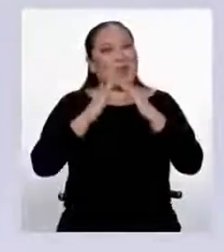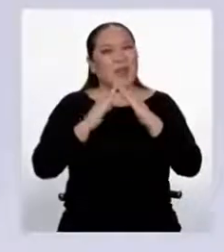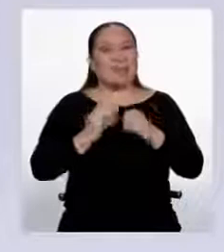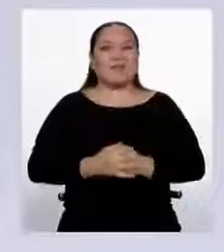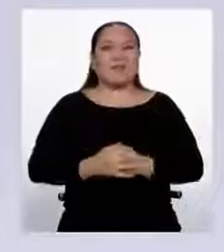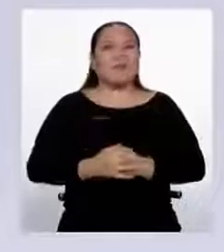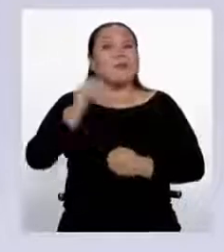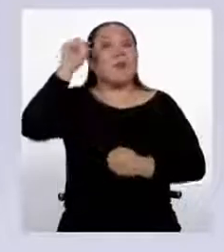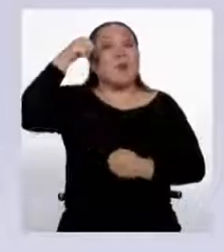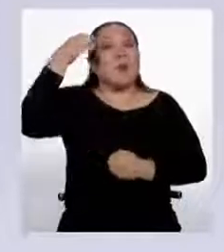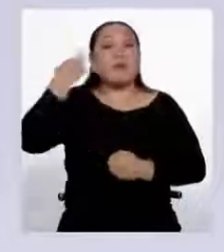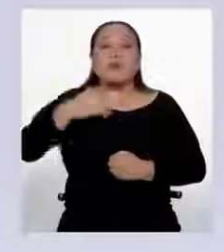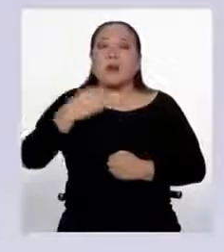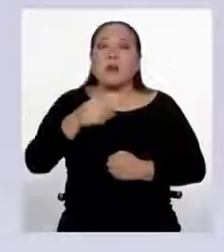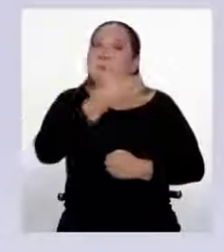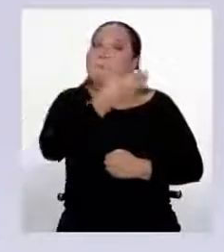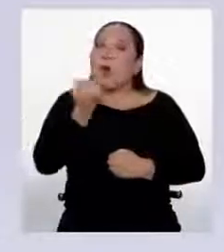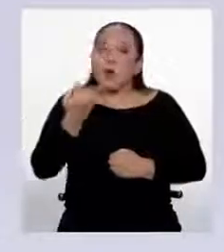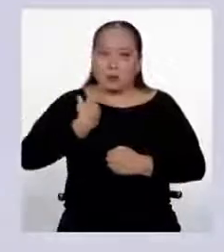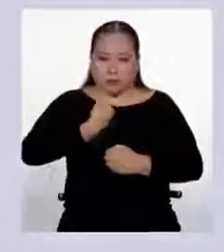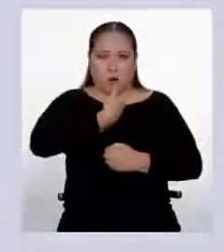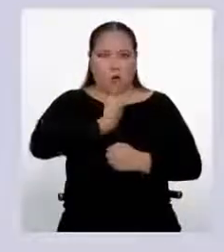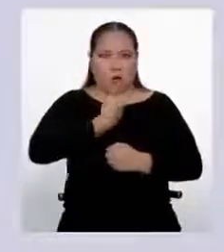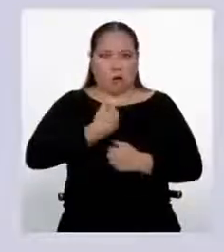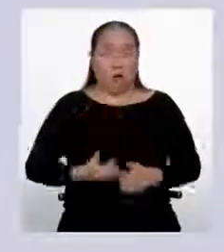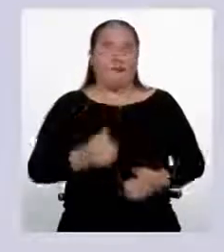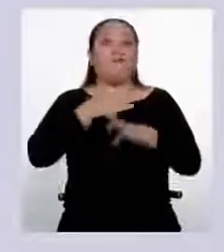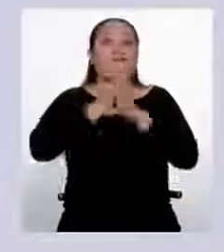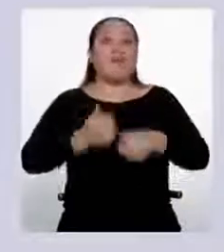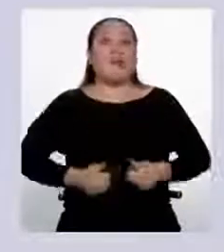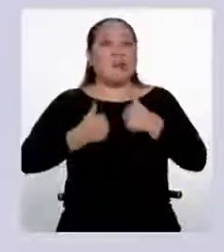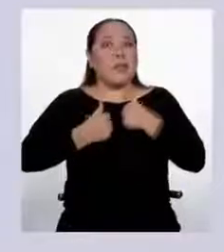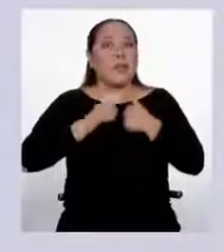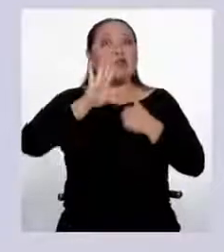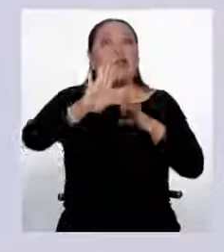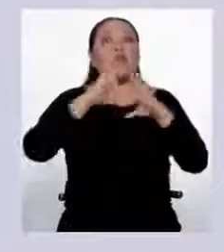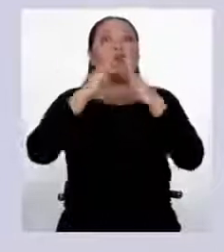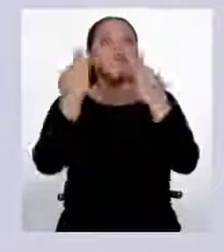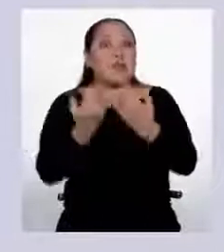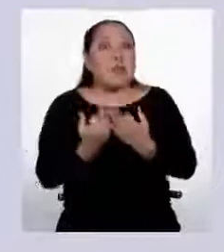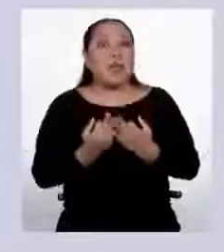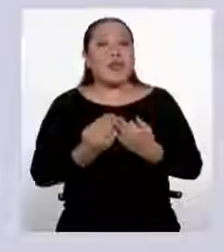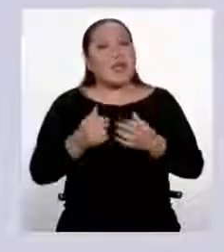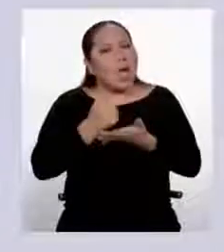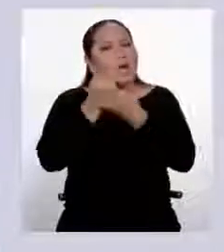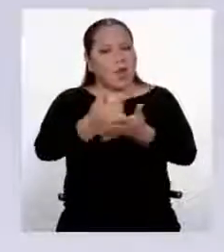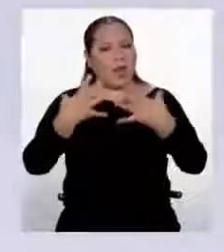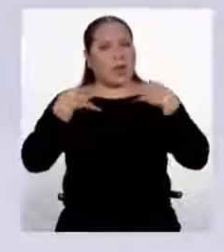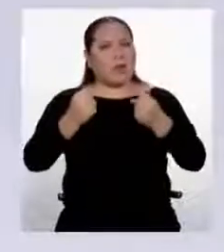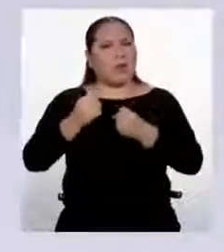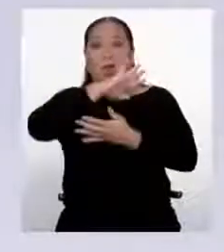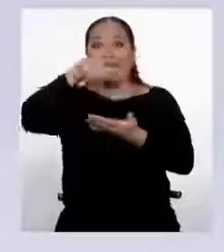Recuerda siempre que nosotros podemos mejorar nuestra calidad de vida y esté en tus manos y en las de tu familia contribuir a la salud de nuestro país.